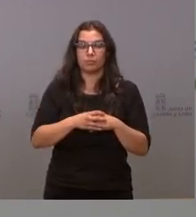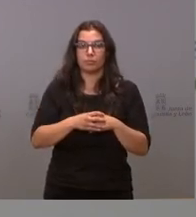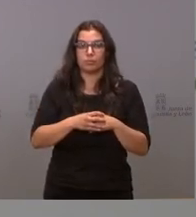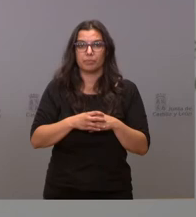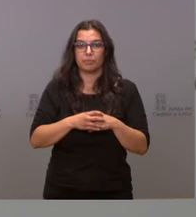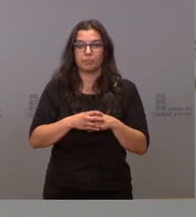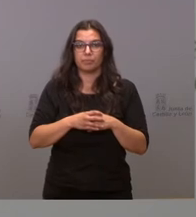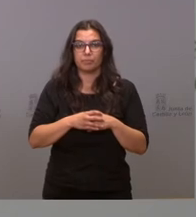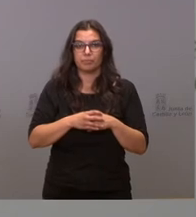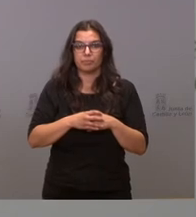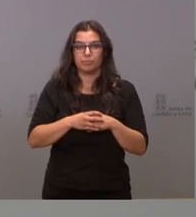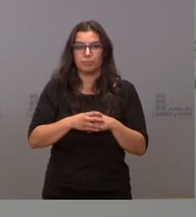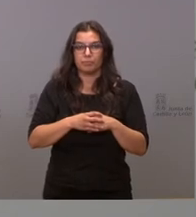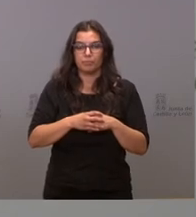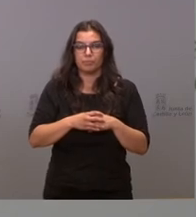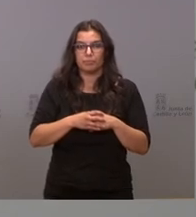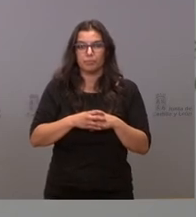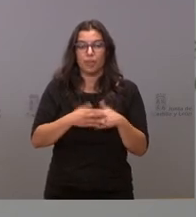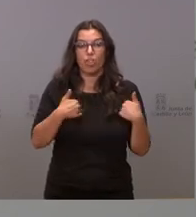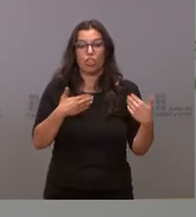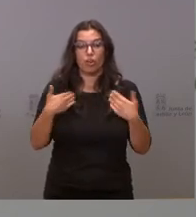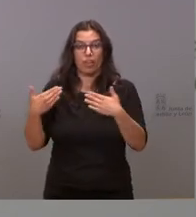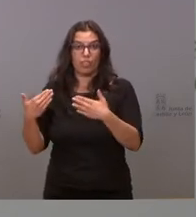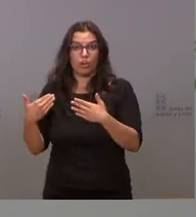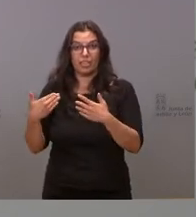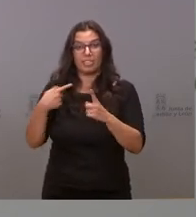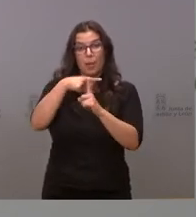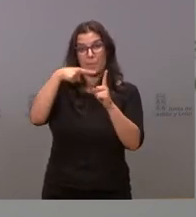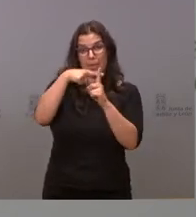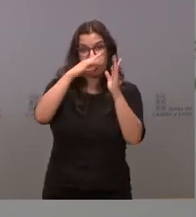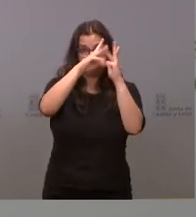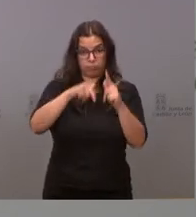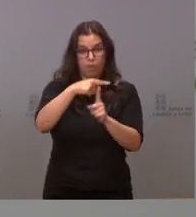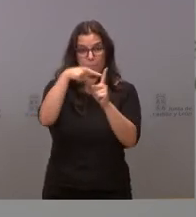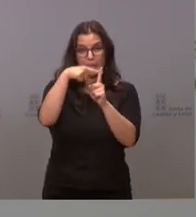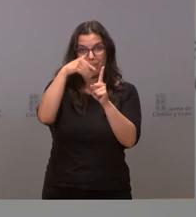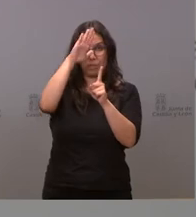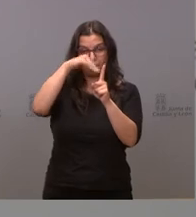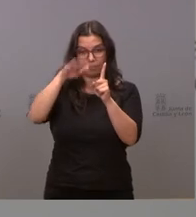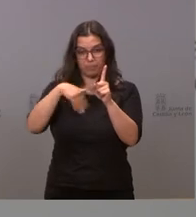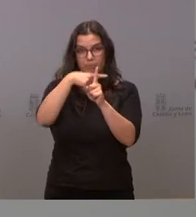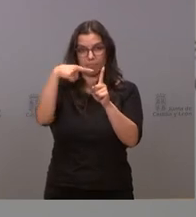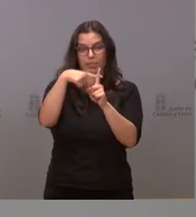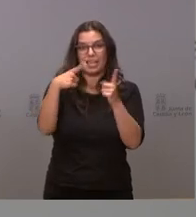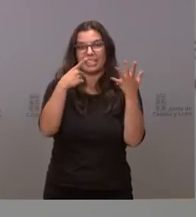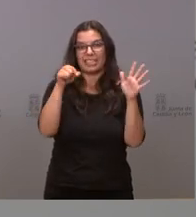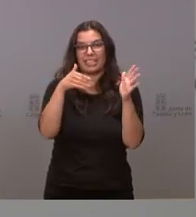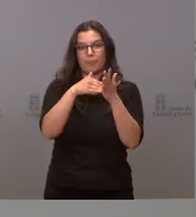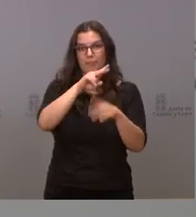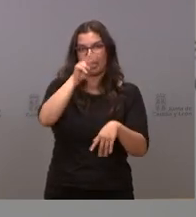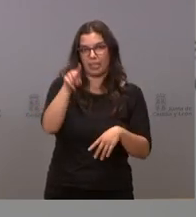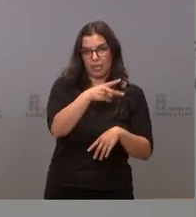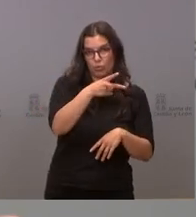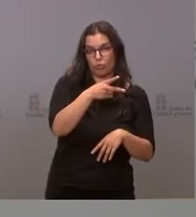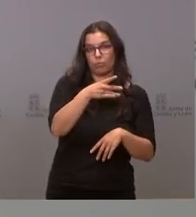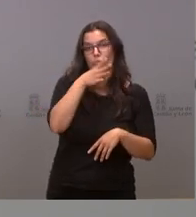de las donaciones ha sido 60.000 euros y, por tanto, la media de lo que tendría que